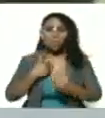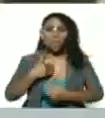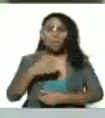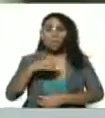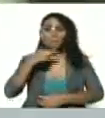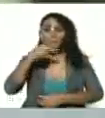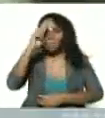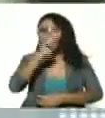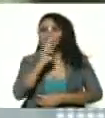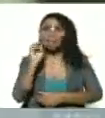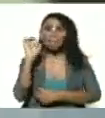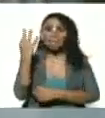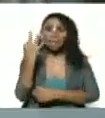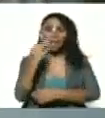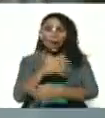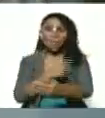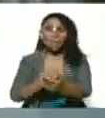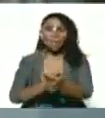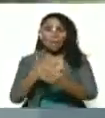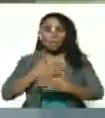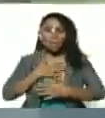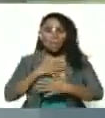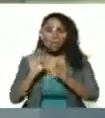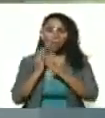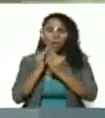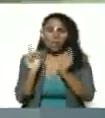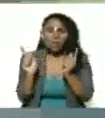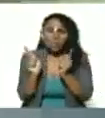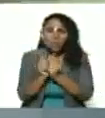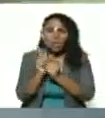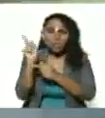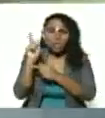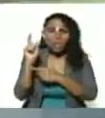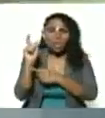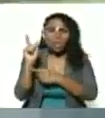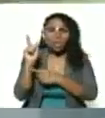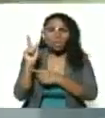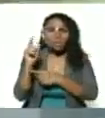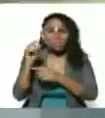mamá, mis tres hermanas y yo, mi familia, un pequeño apartamentico allí en Los Chaguaramos.